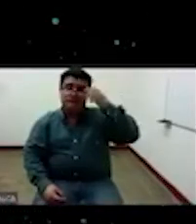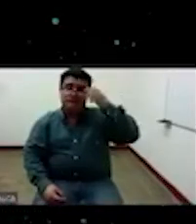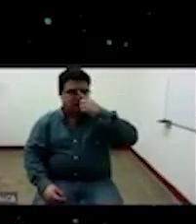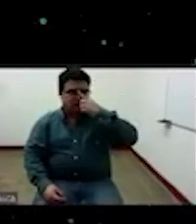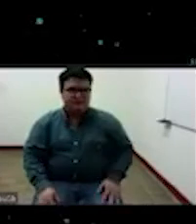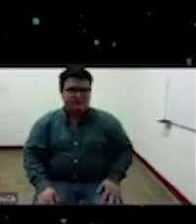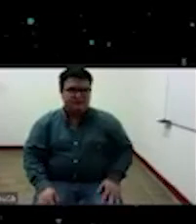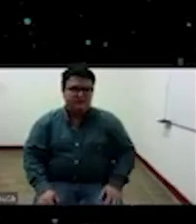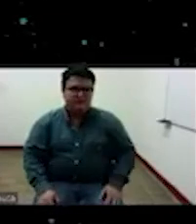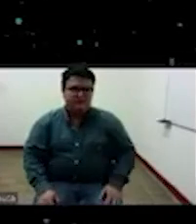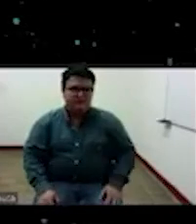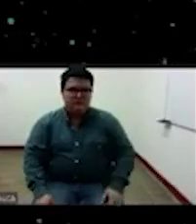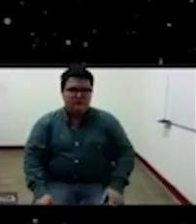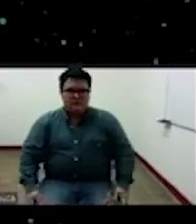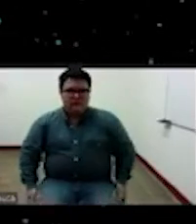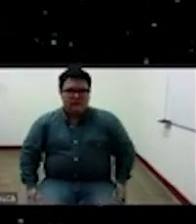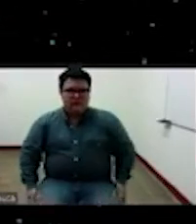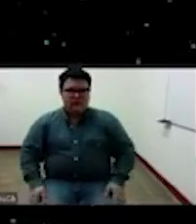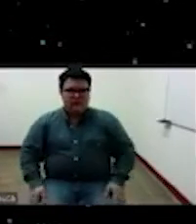por acá